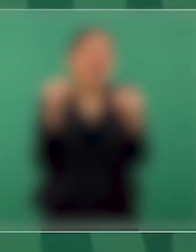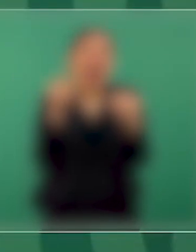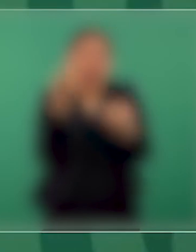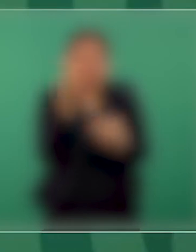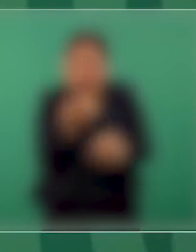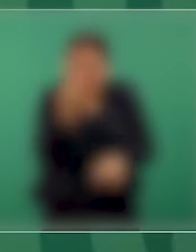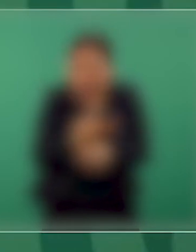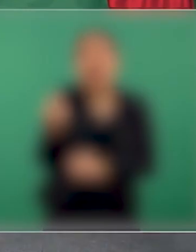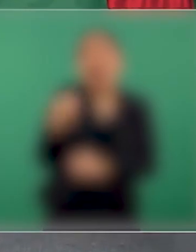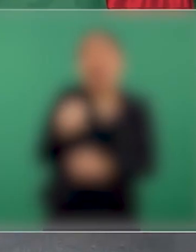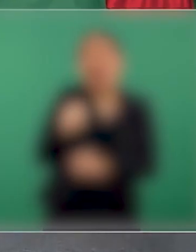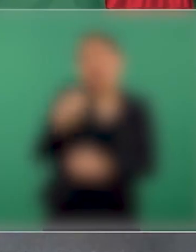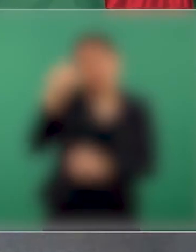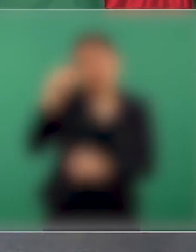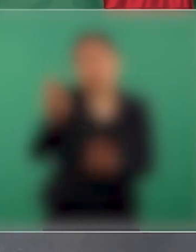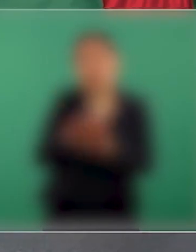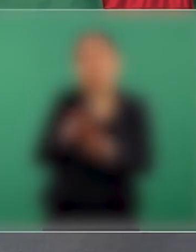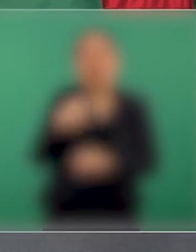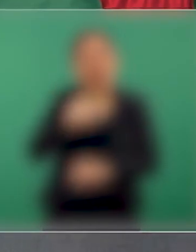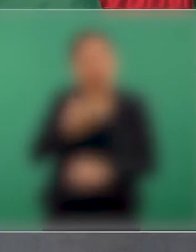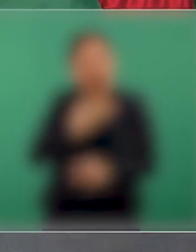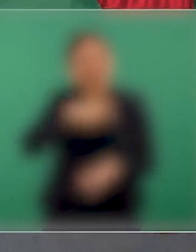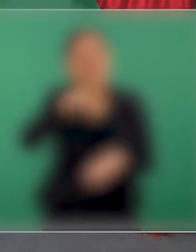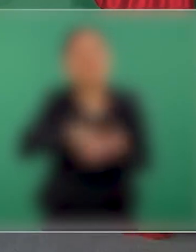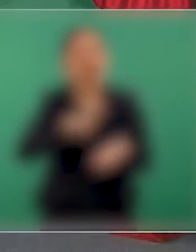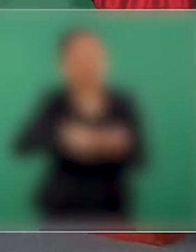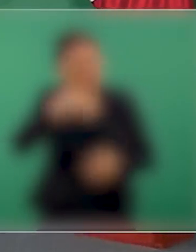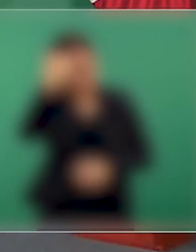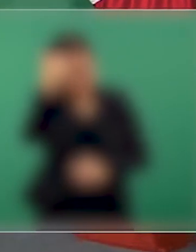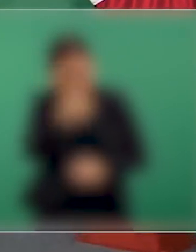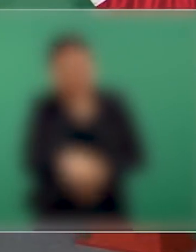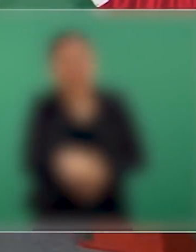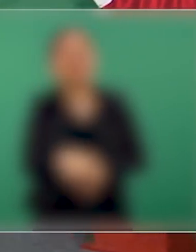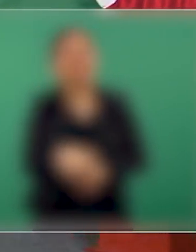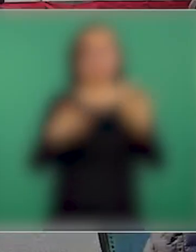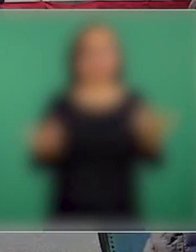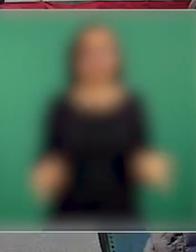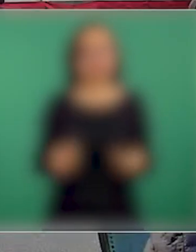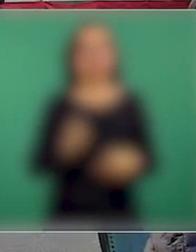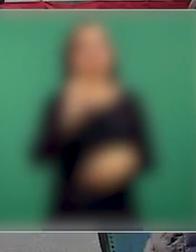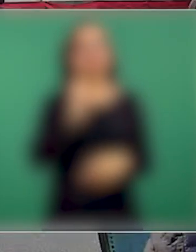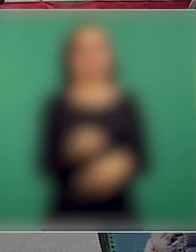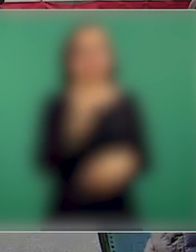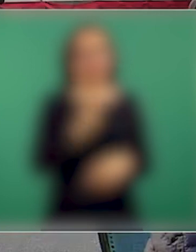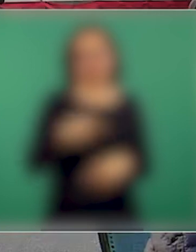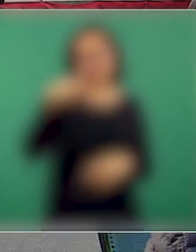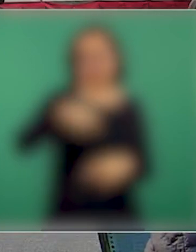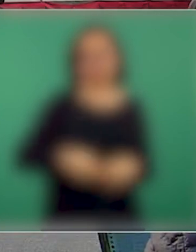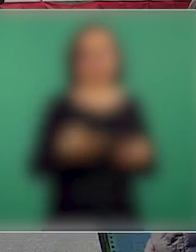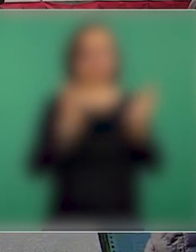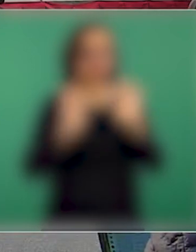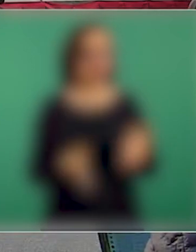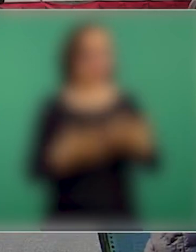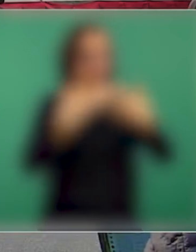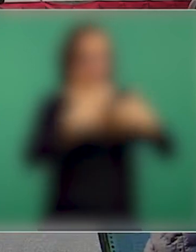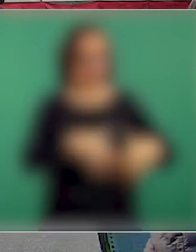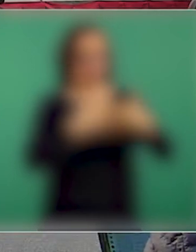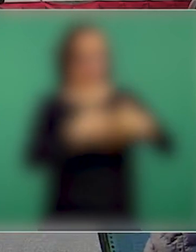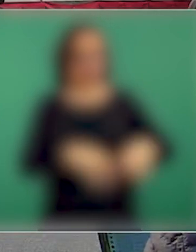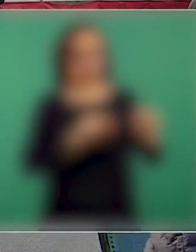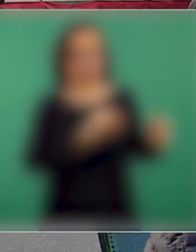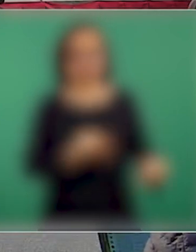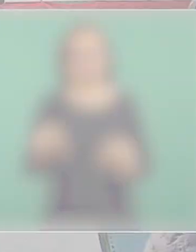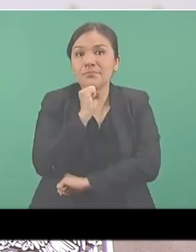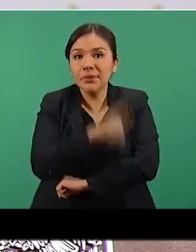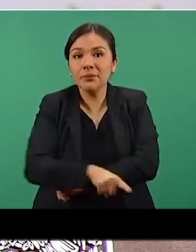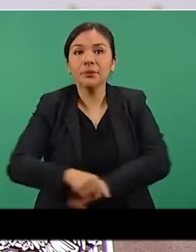tiene el abasto suficiente, con el envasado del inmunizante de la empresa farmacéutica de origen chino, CanSino, en la planta de Trucmex en